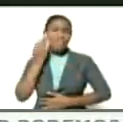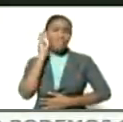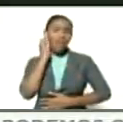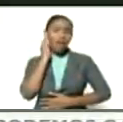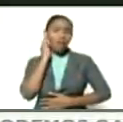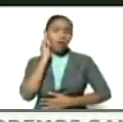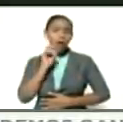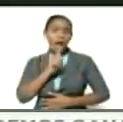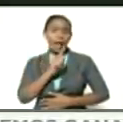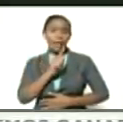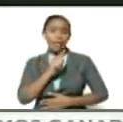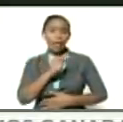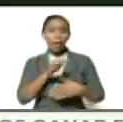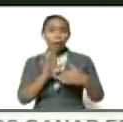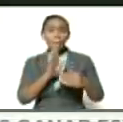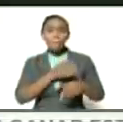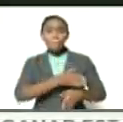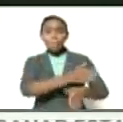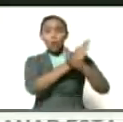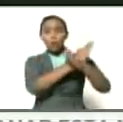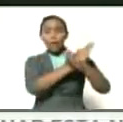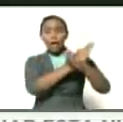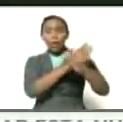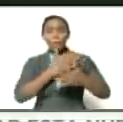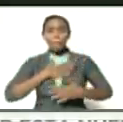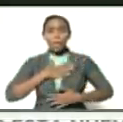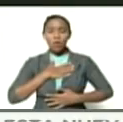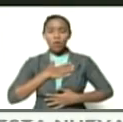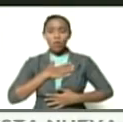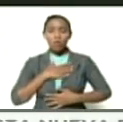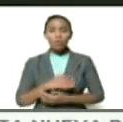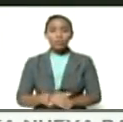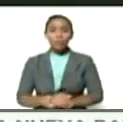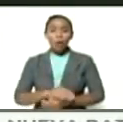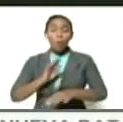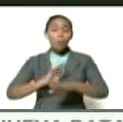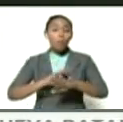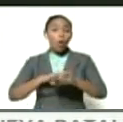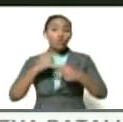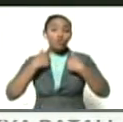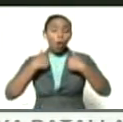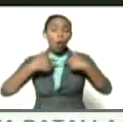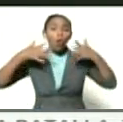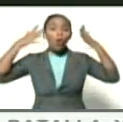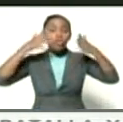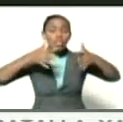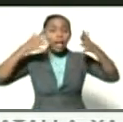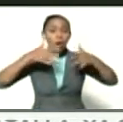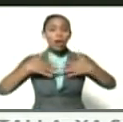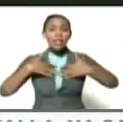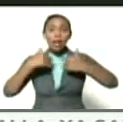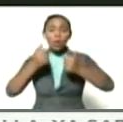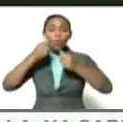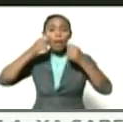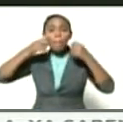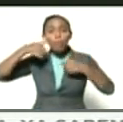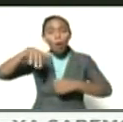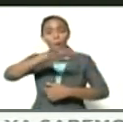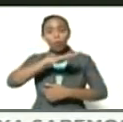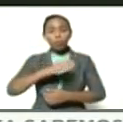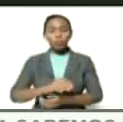Live fue censurado por hacer recomendaciones para la salud del pueblo,